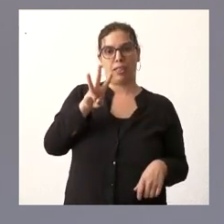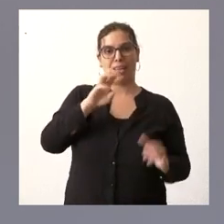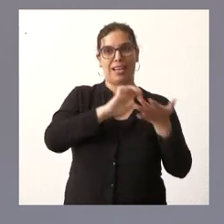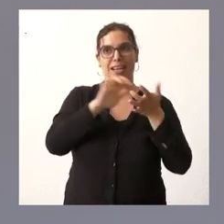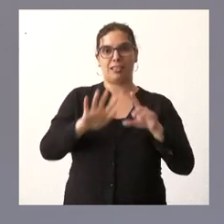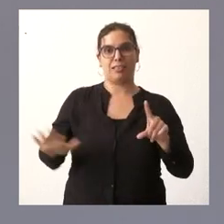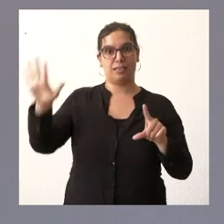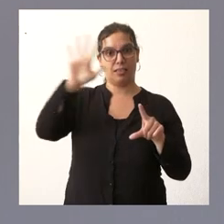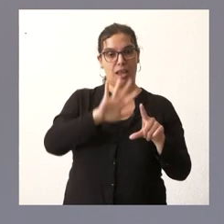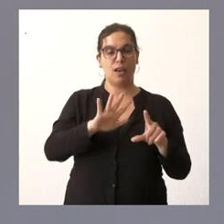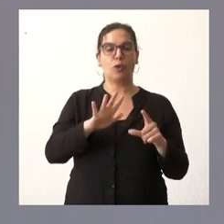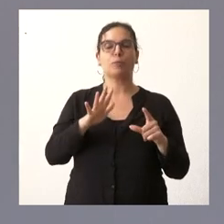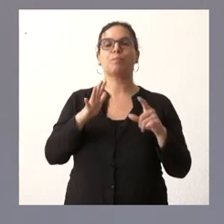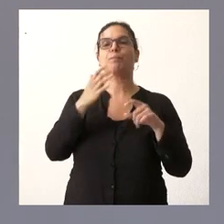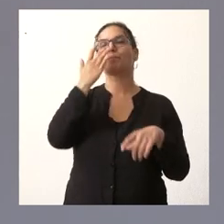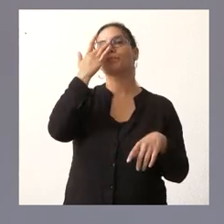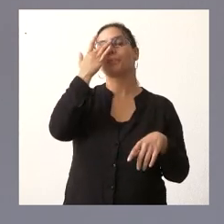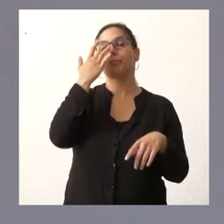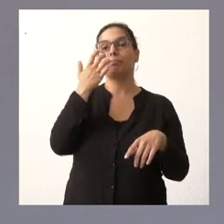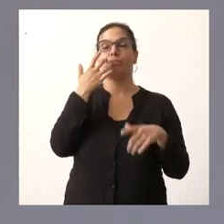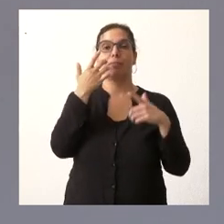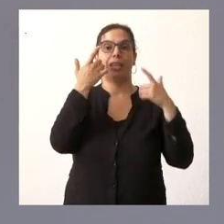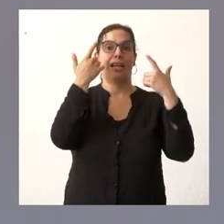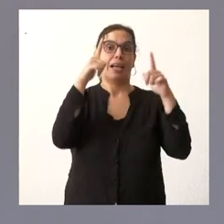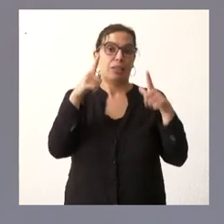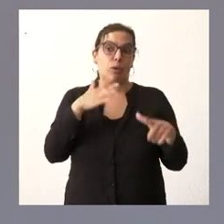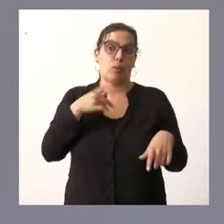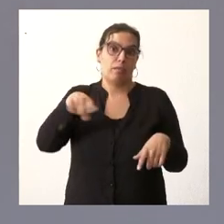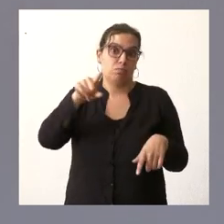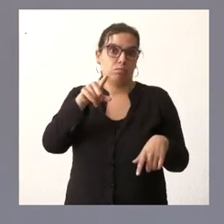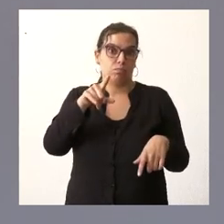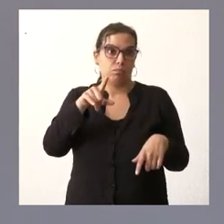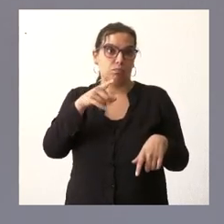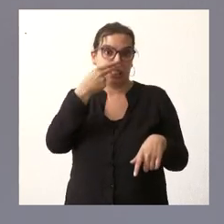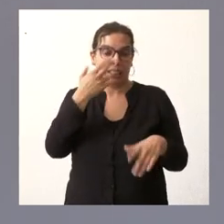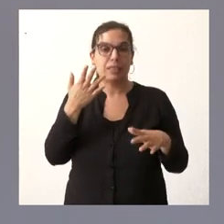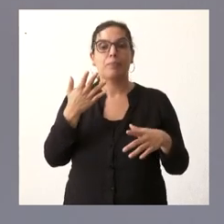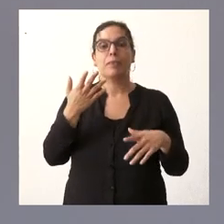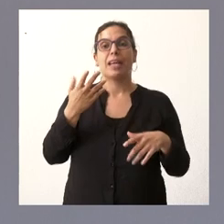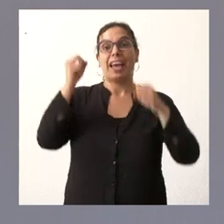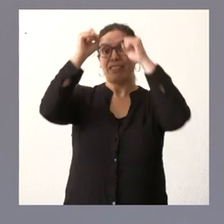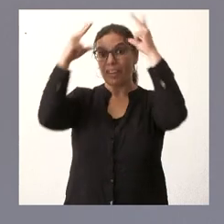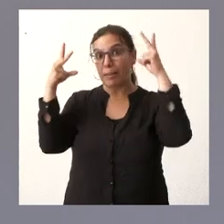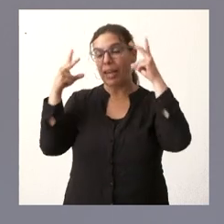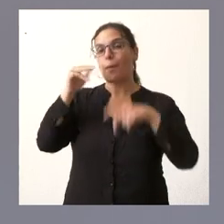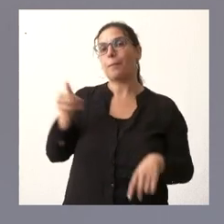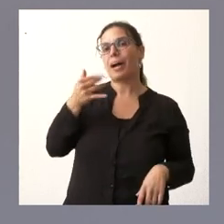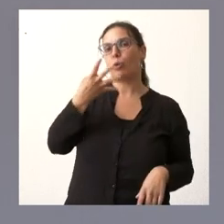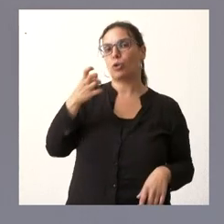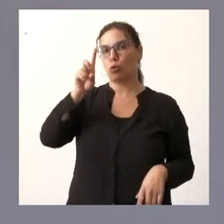si entramos a categorías que a lo mejor le puede ser de interés personal de enfermería 401